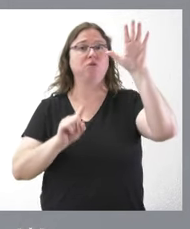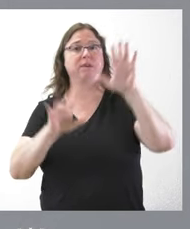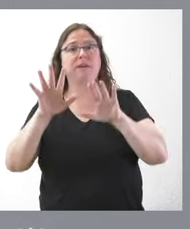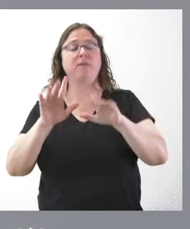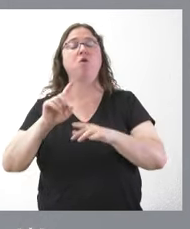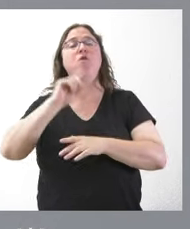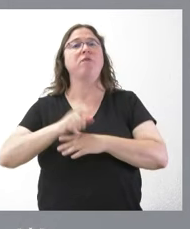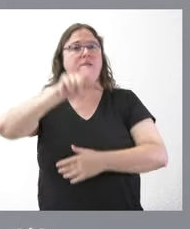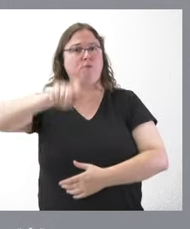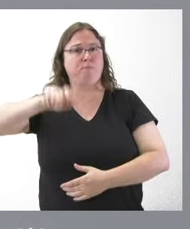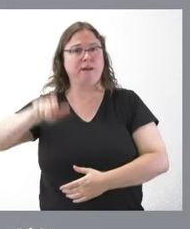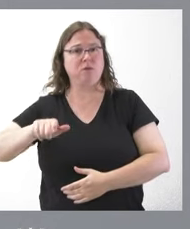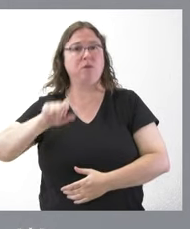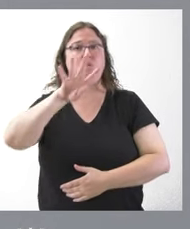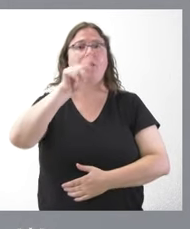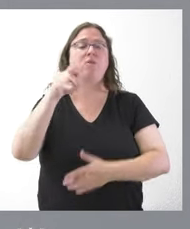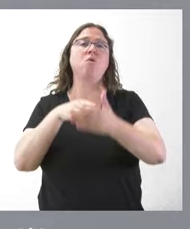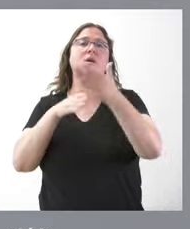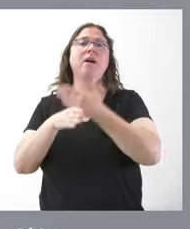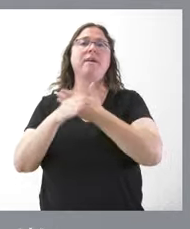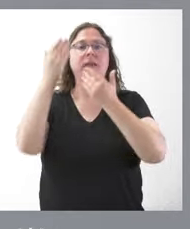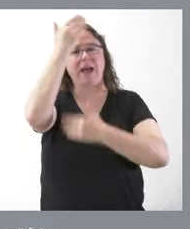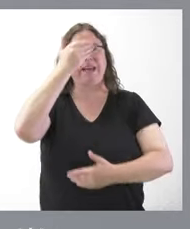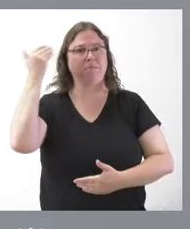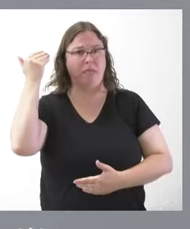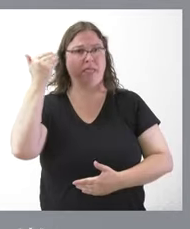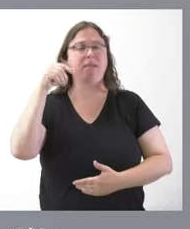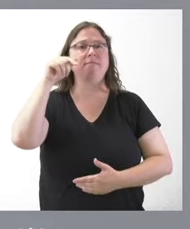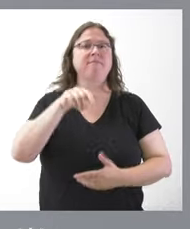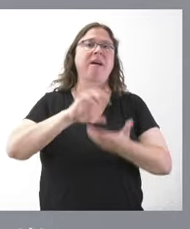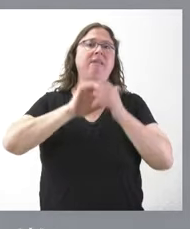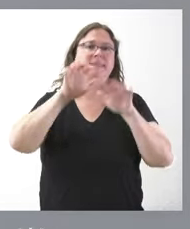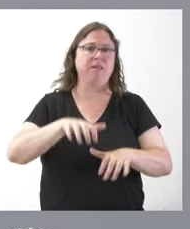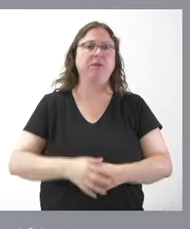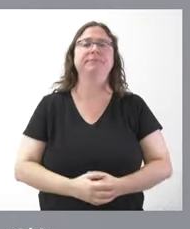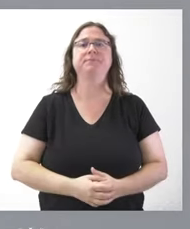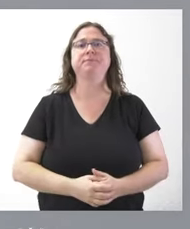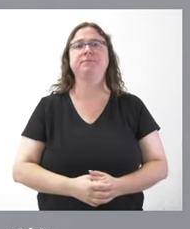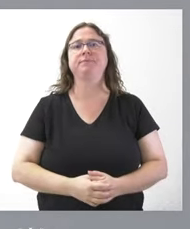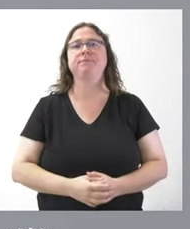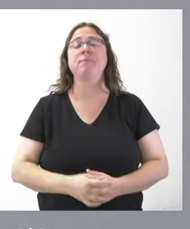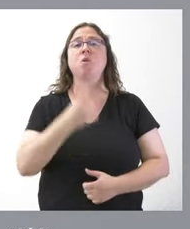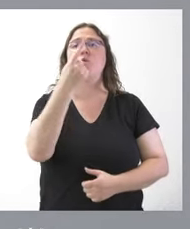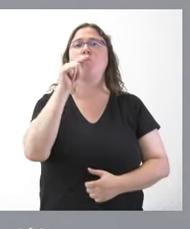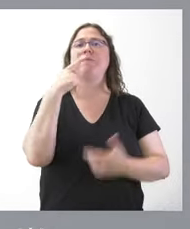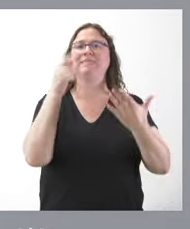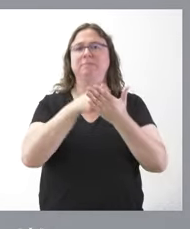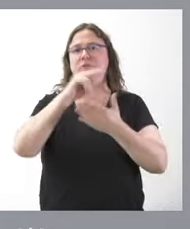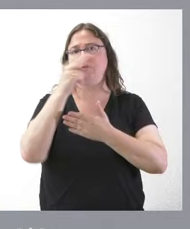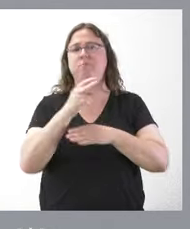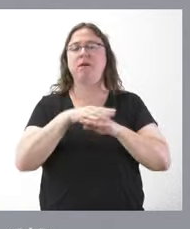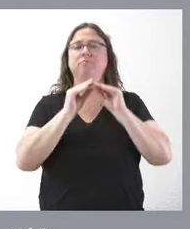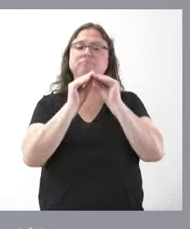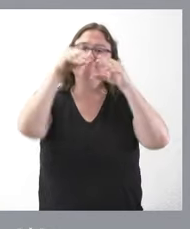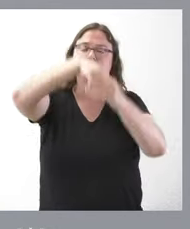Personas y 41 a través de la Federación Aspace de Parálisis Cerebral de Castilla y León. 1,6 millones de euros para intervenciones